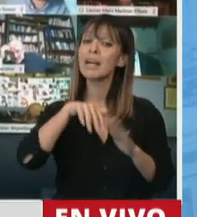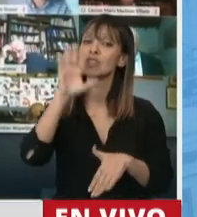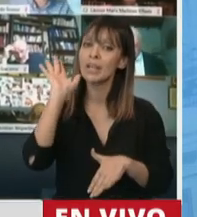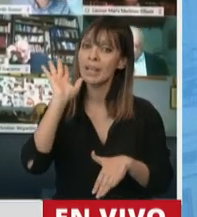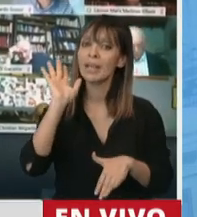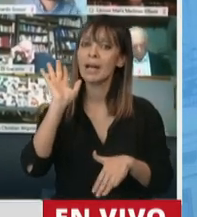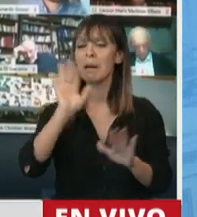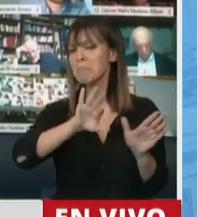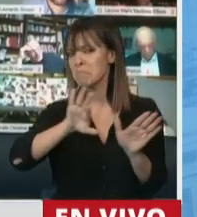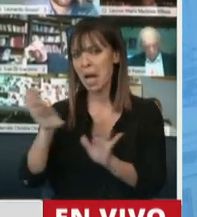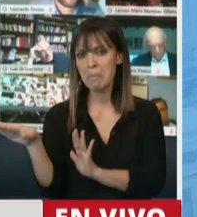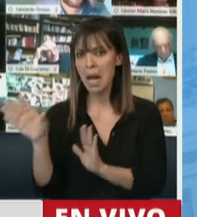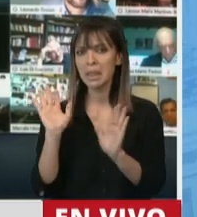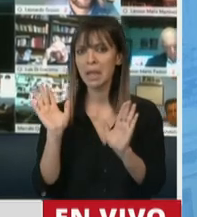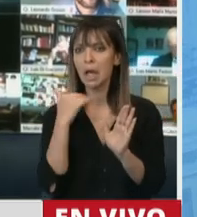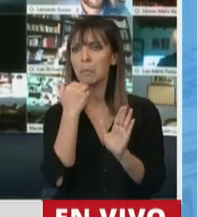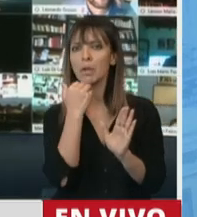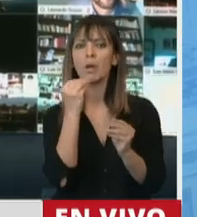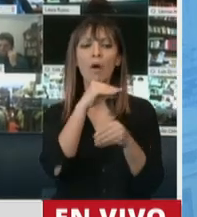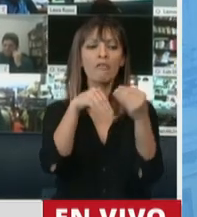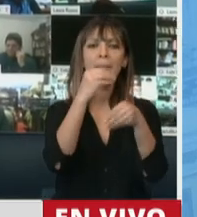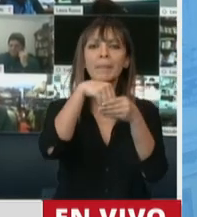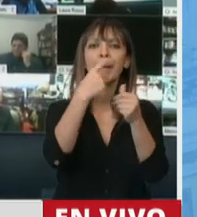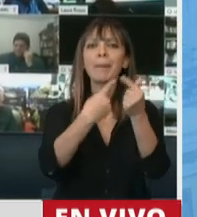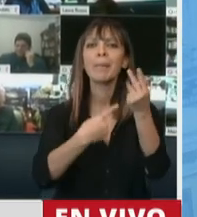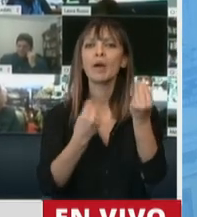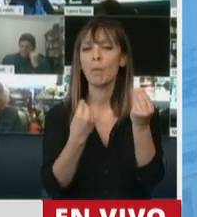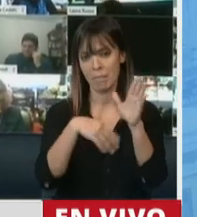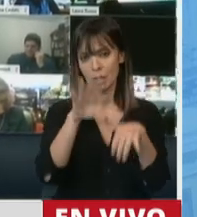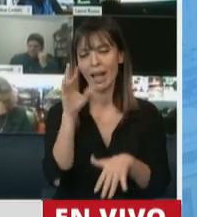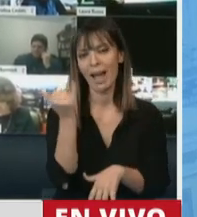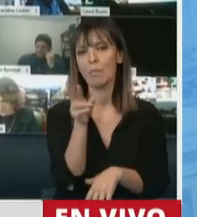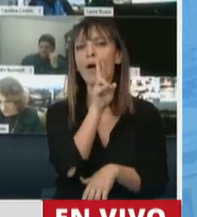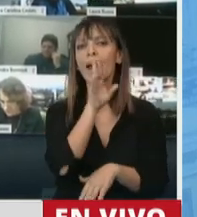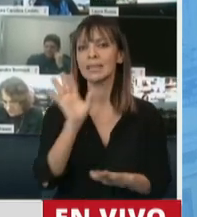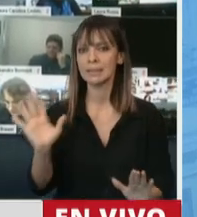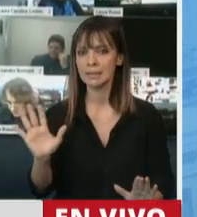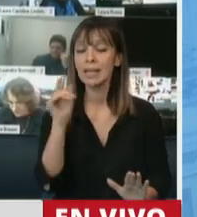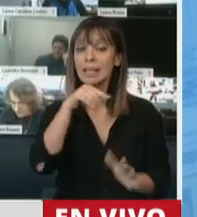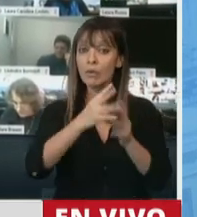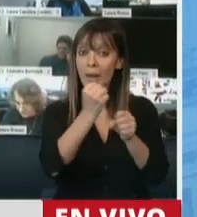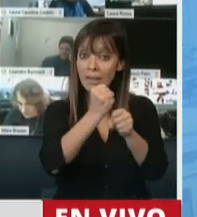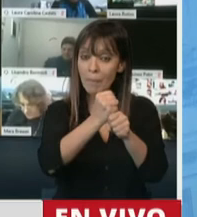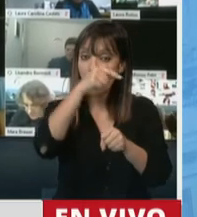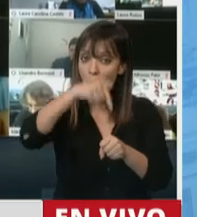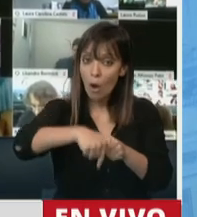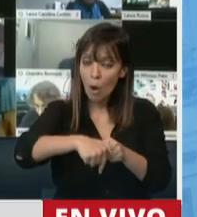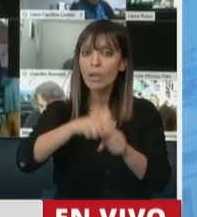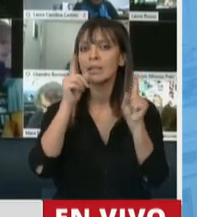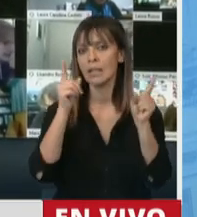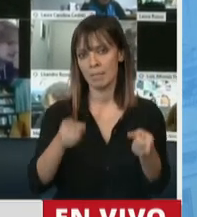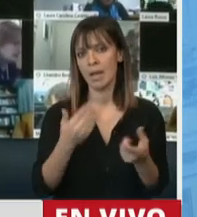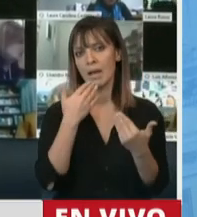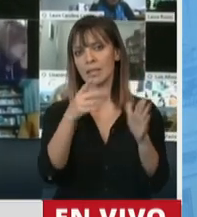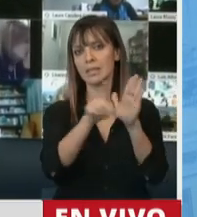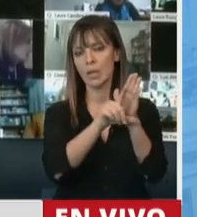más allá de cómo estén constituidos los hogares, la mayoría son mujeres. Esa tarea hoy se está midiendo también a partir de